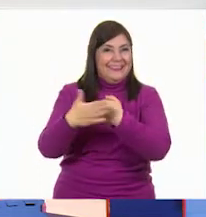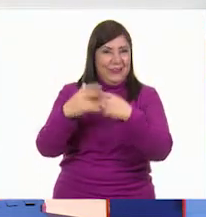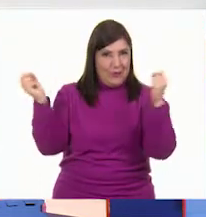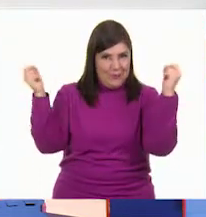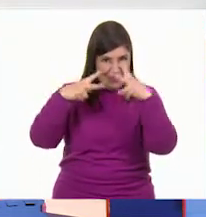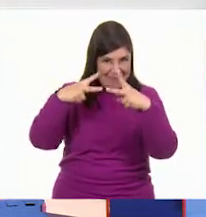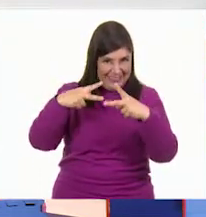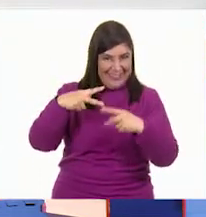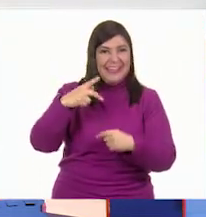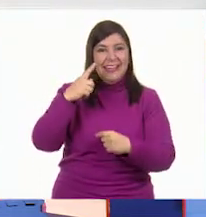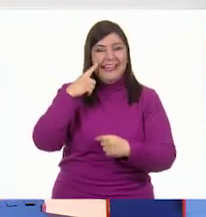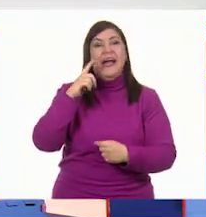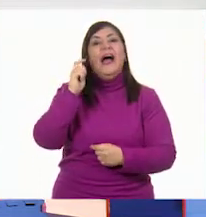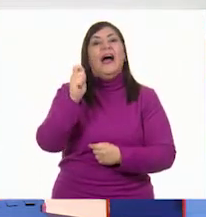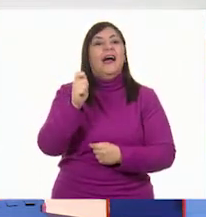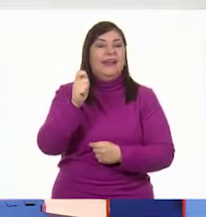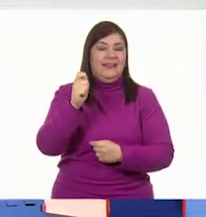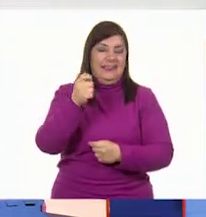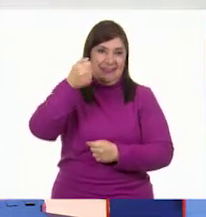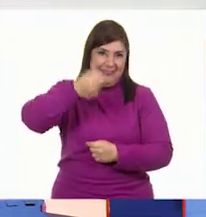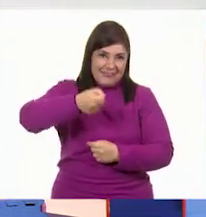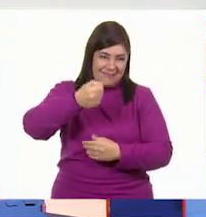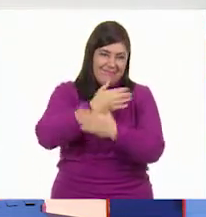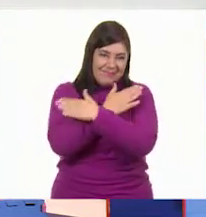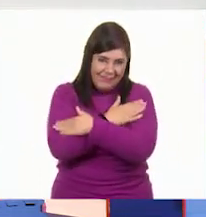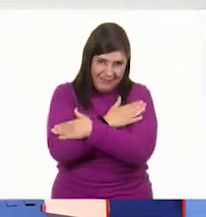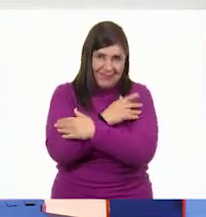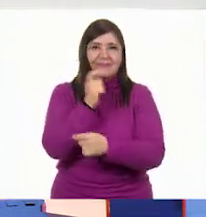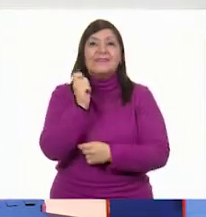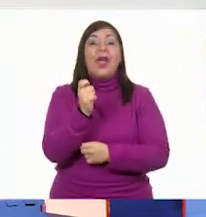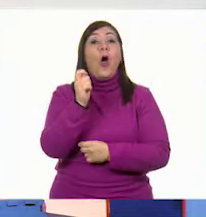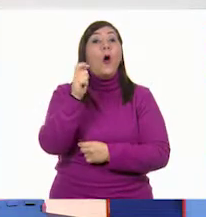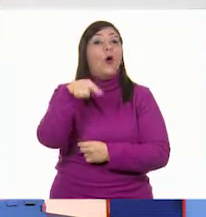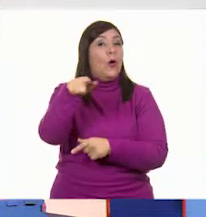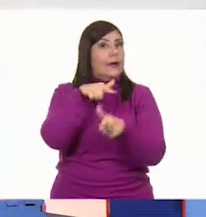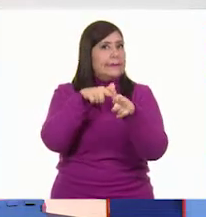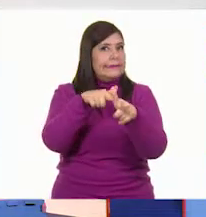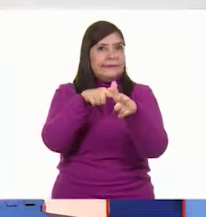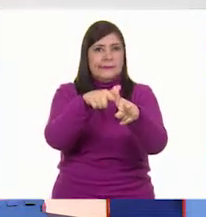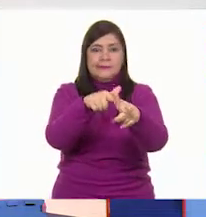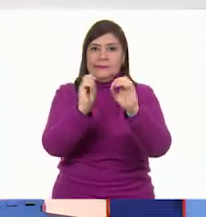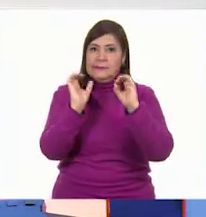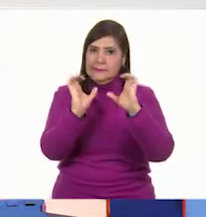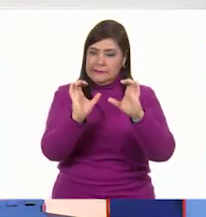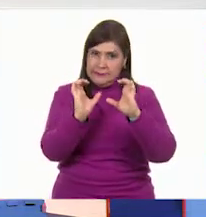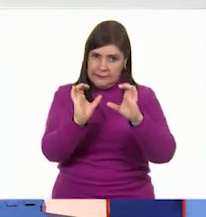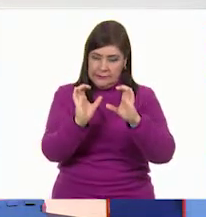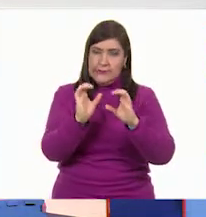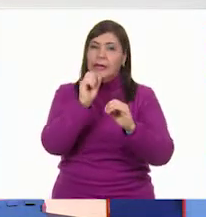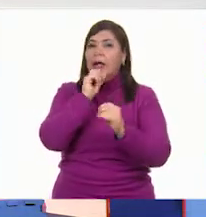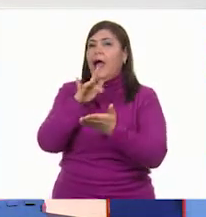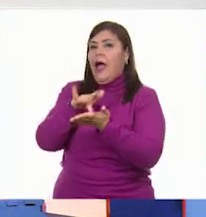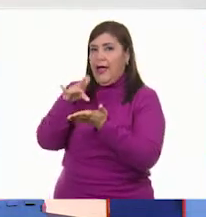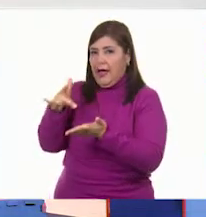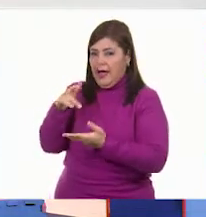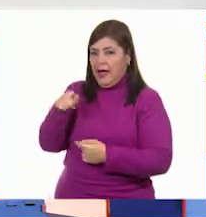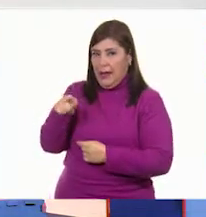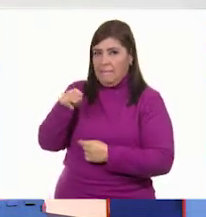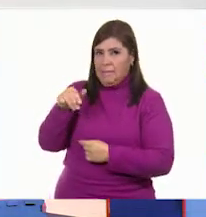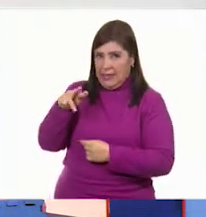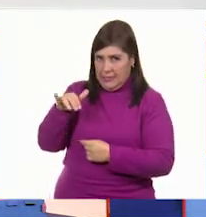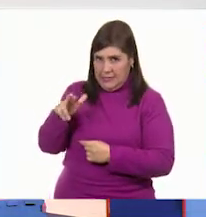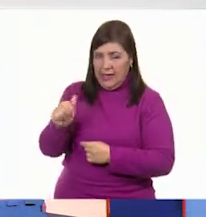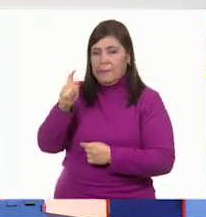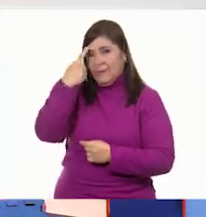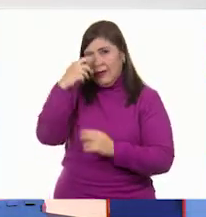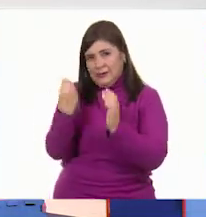clase. Nos despedimos fraternamente. Recuerden seguir protegiéndose y no me queda más que agradecerte estar aquí